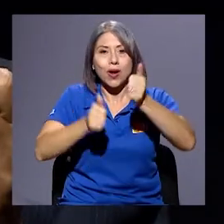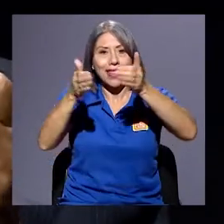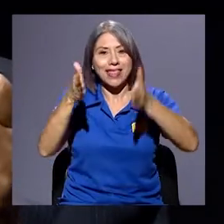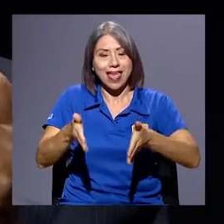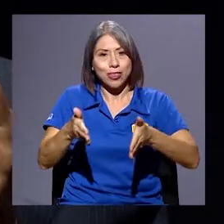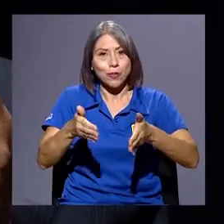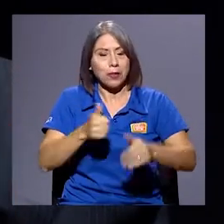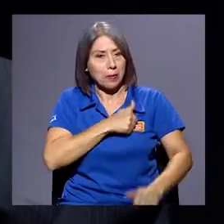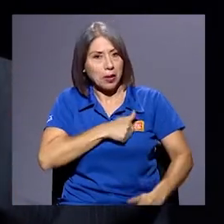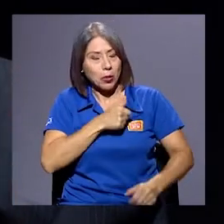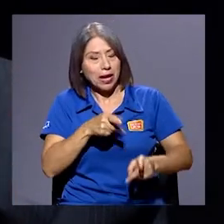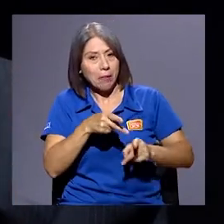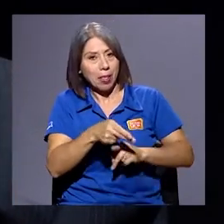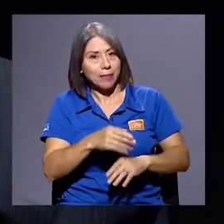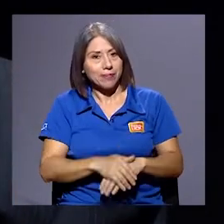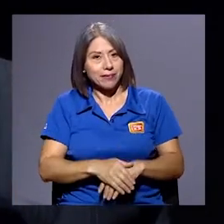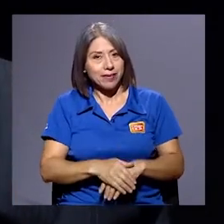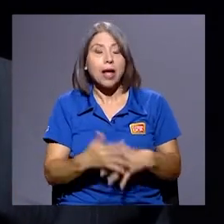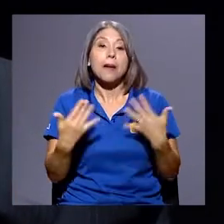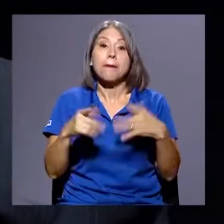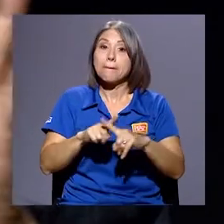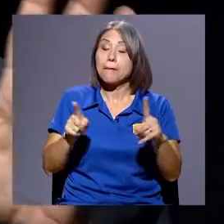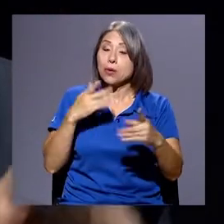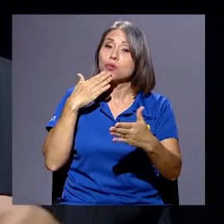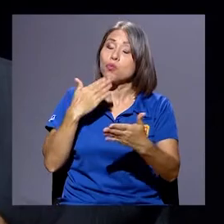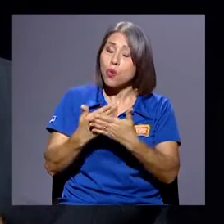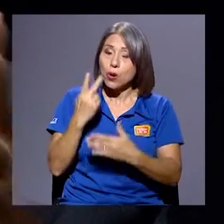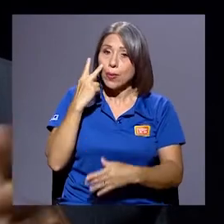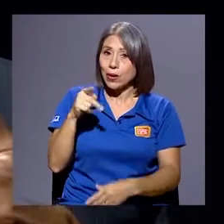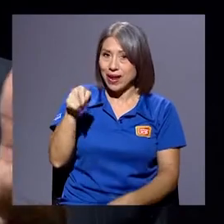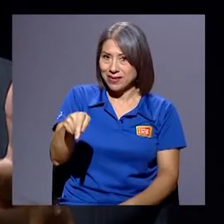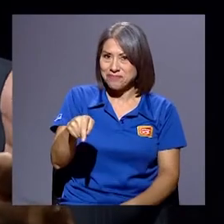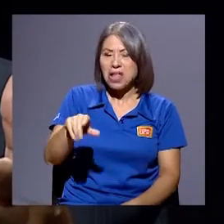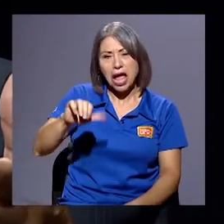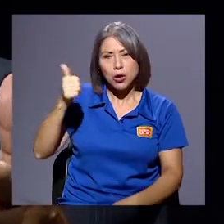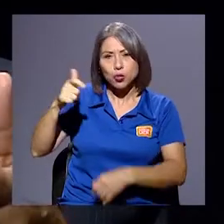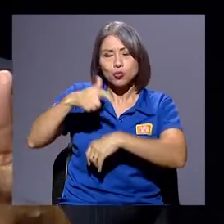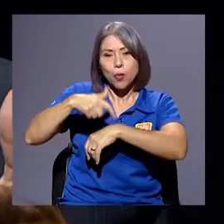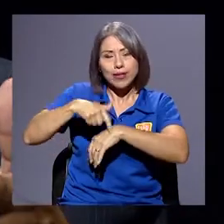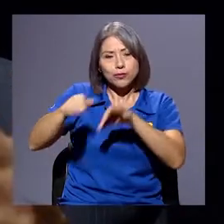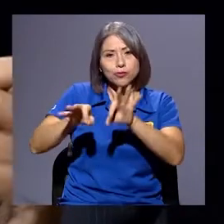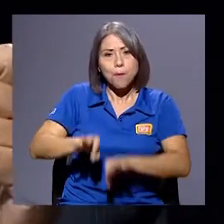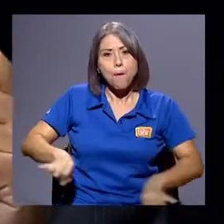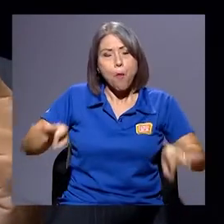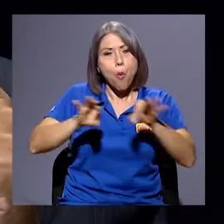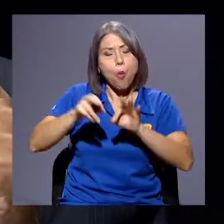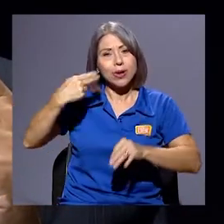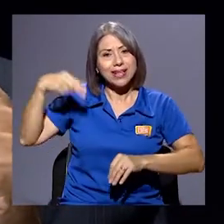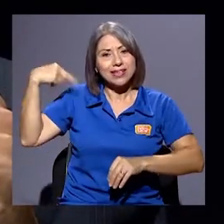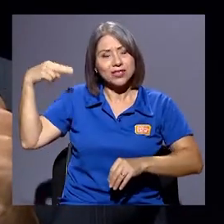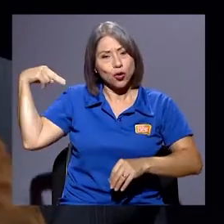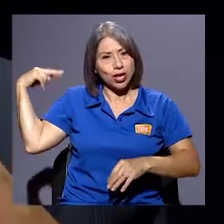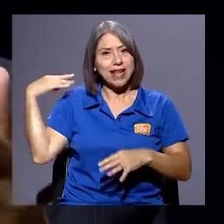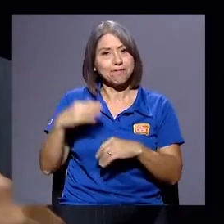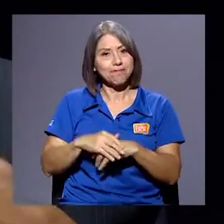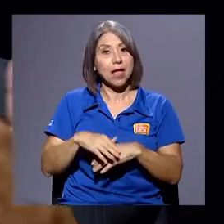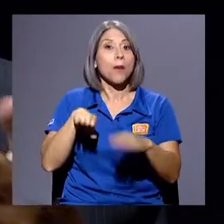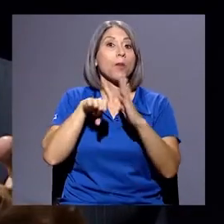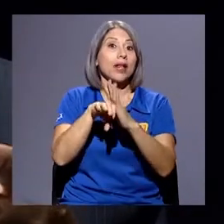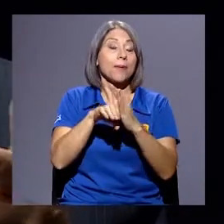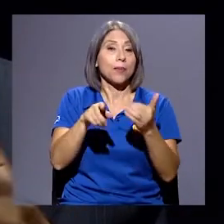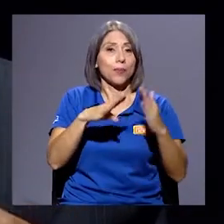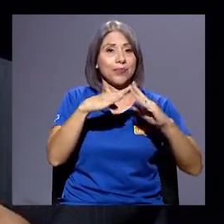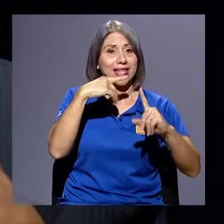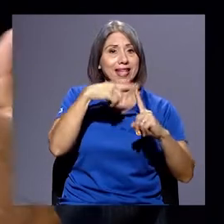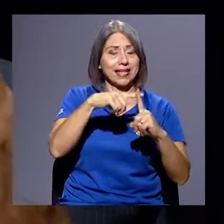veces. Perdónenme, don Randal. Pero es bueno verlo ahí. No, hay otros momentos, ¿verdad?, culminantes de la historia. El encuentro entre la